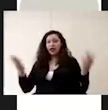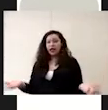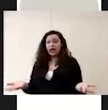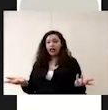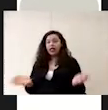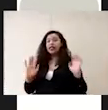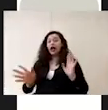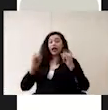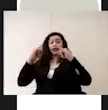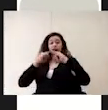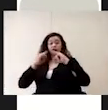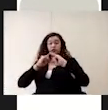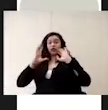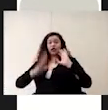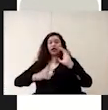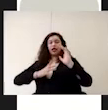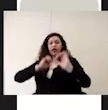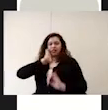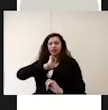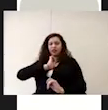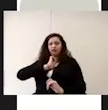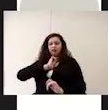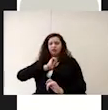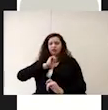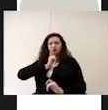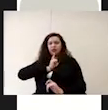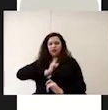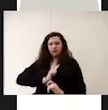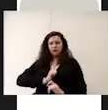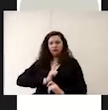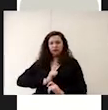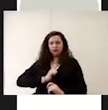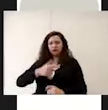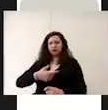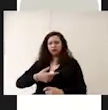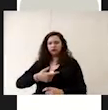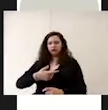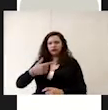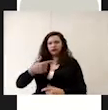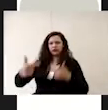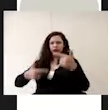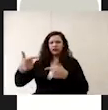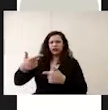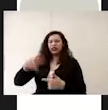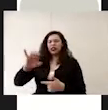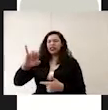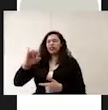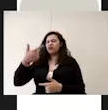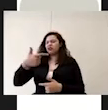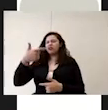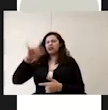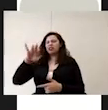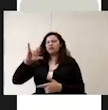instituciones que cuenten con gimnasios cerrados o albercas techadas o cualquier actividad en un espacio